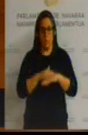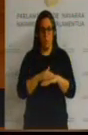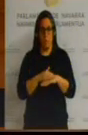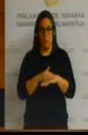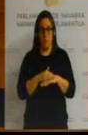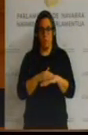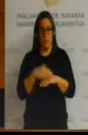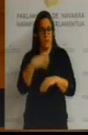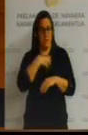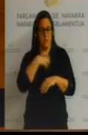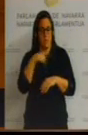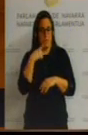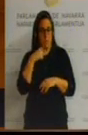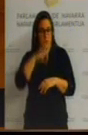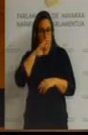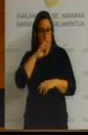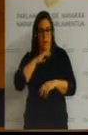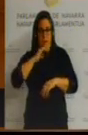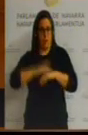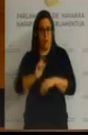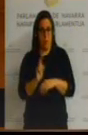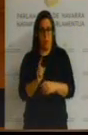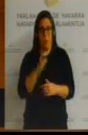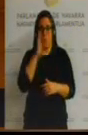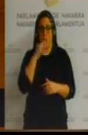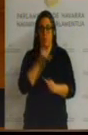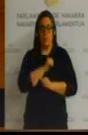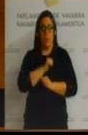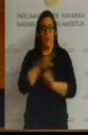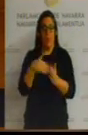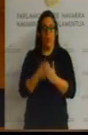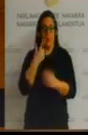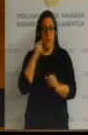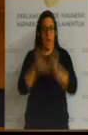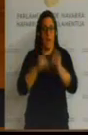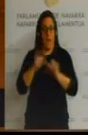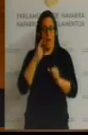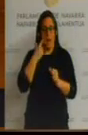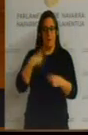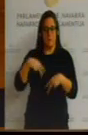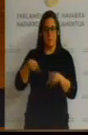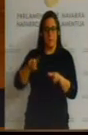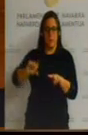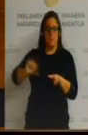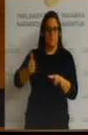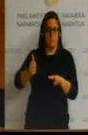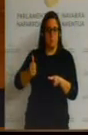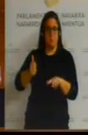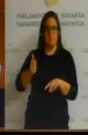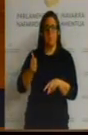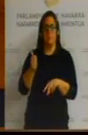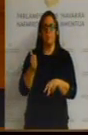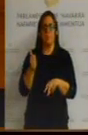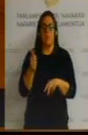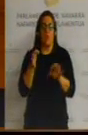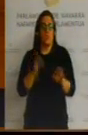reforma prevista y por lo tanto estaremos al albur del visto bueno de la Liga o lo que es lo mismo, tendremos